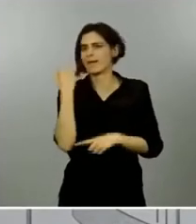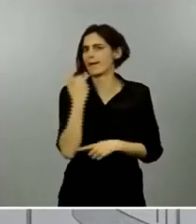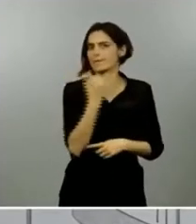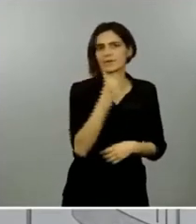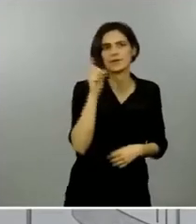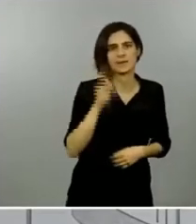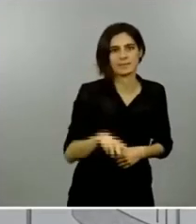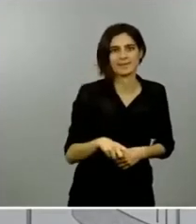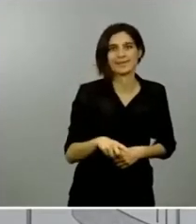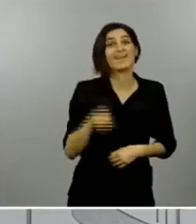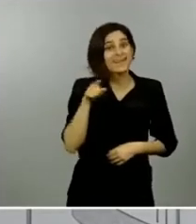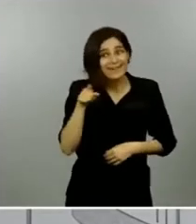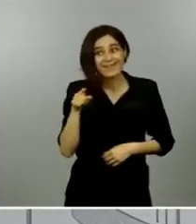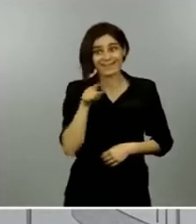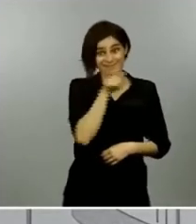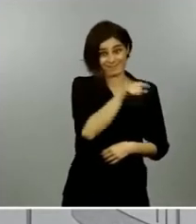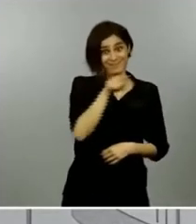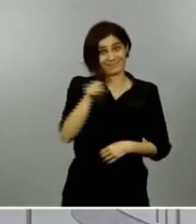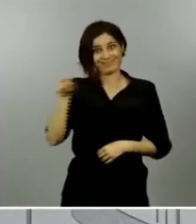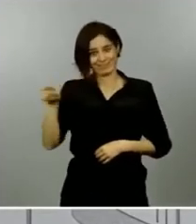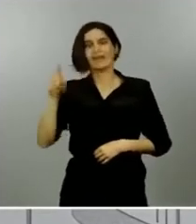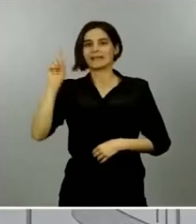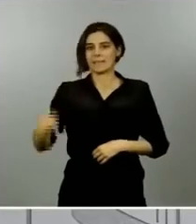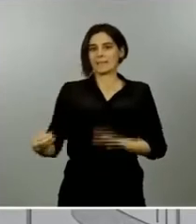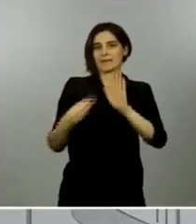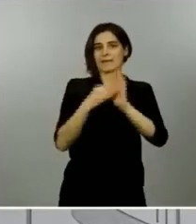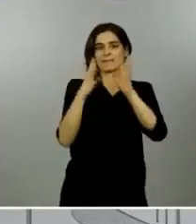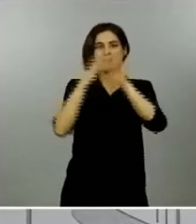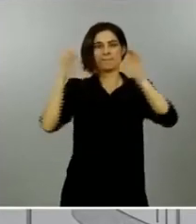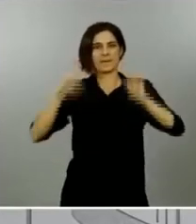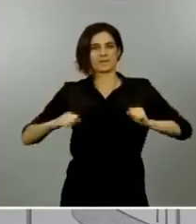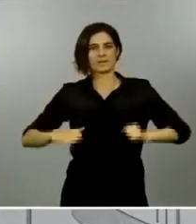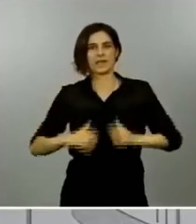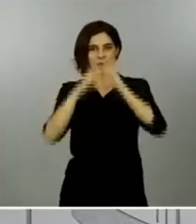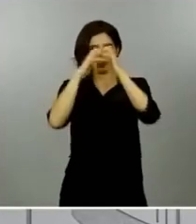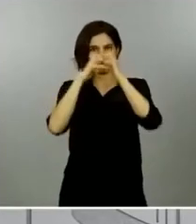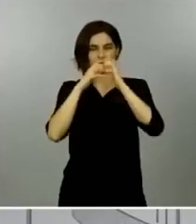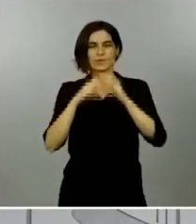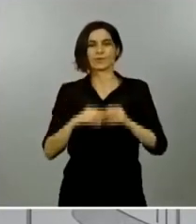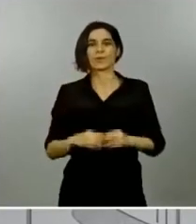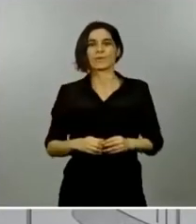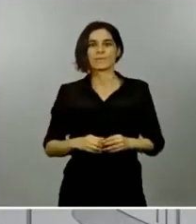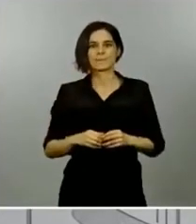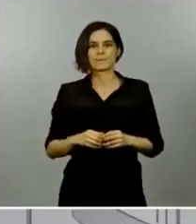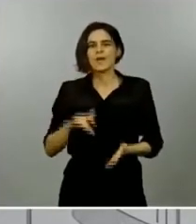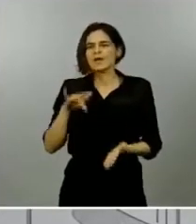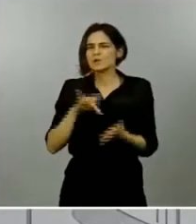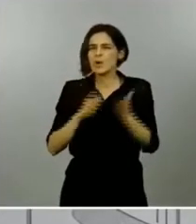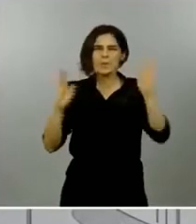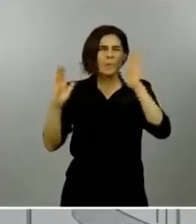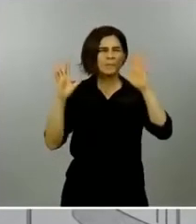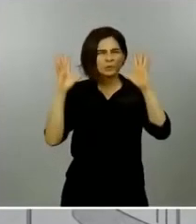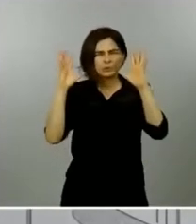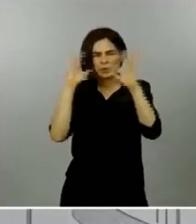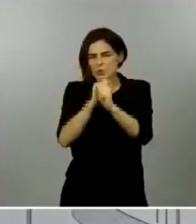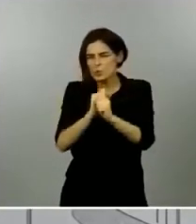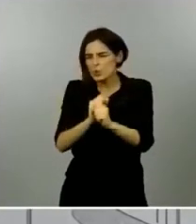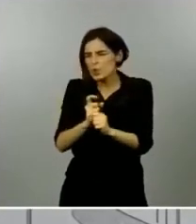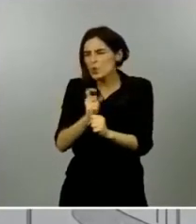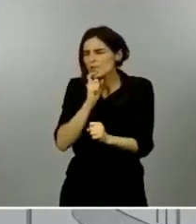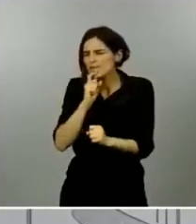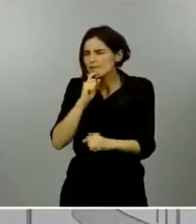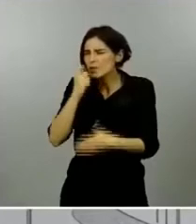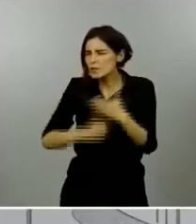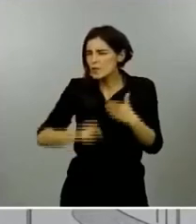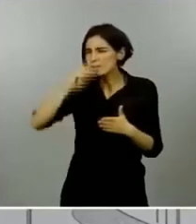pactos de la reconstrucción y la recuperación a los cuales estoy abogando en los momentos más oscuros siempre estuvimos seguros de que habría un mañana